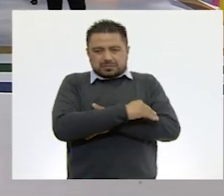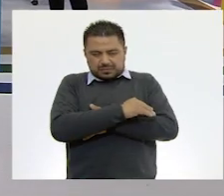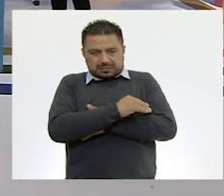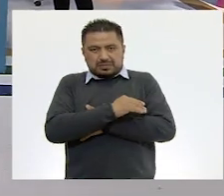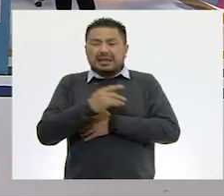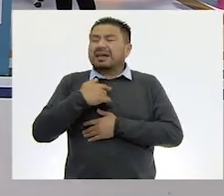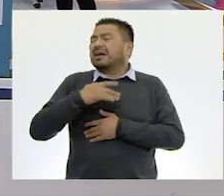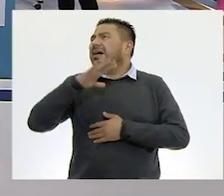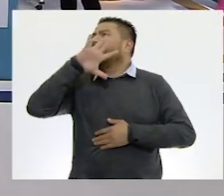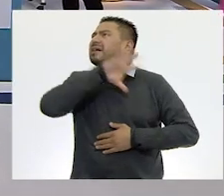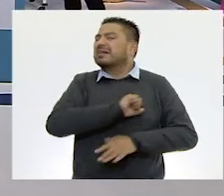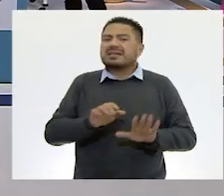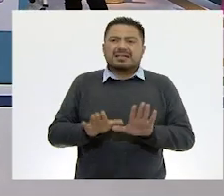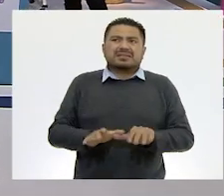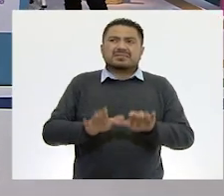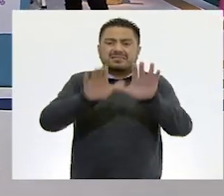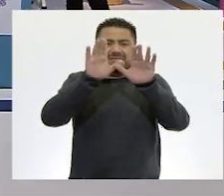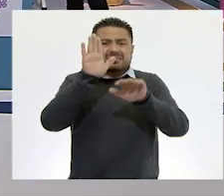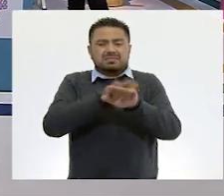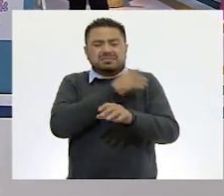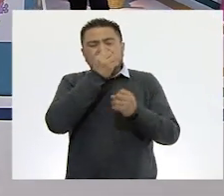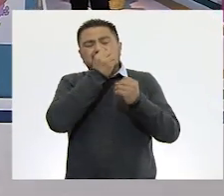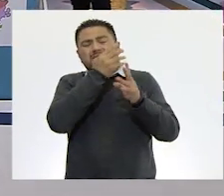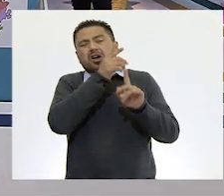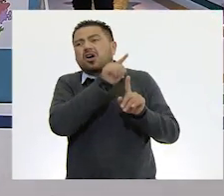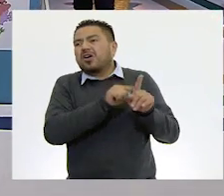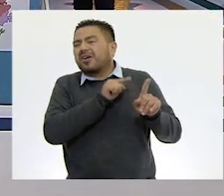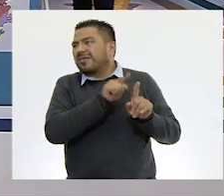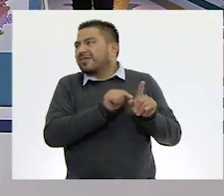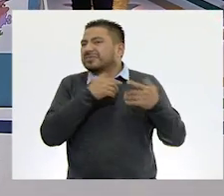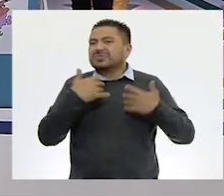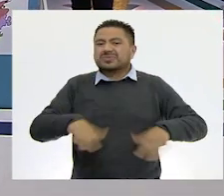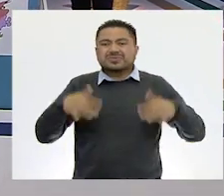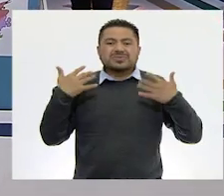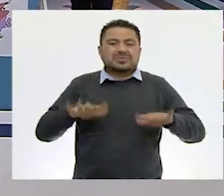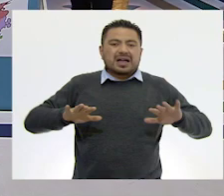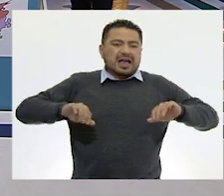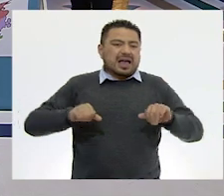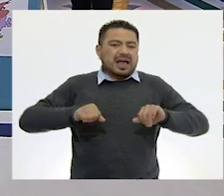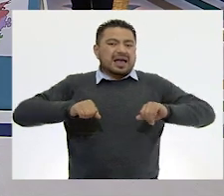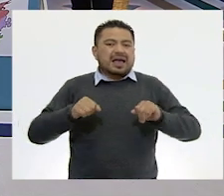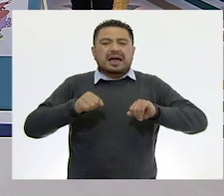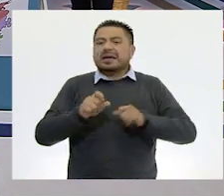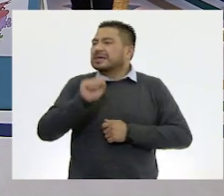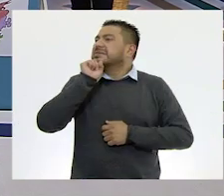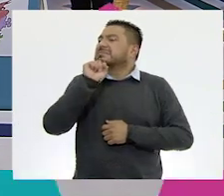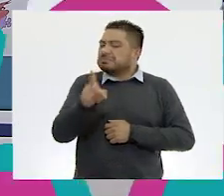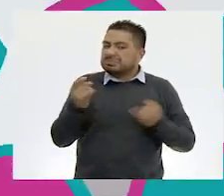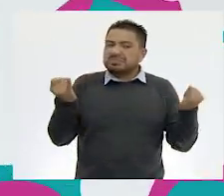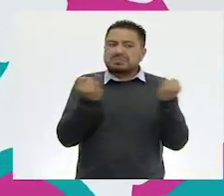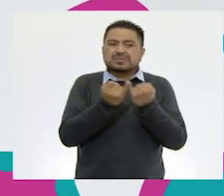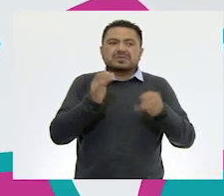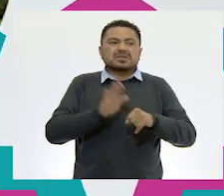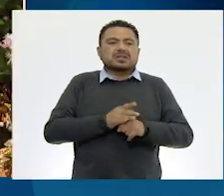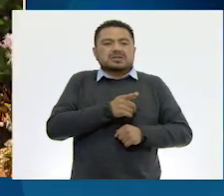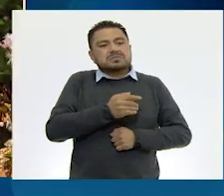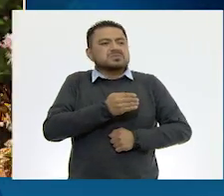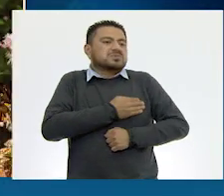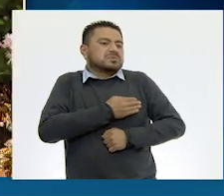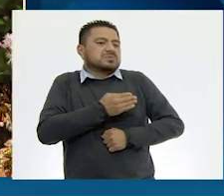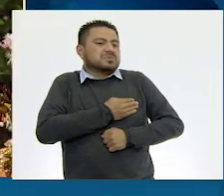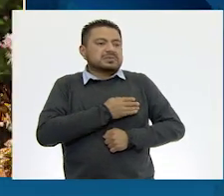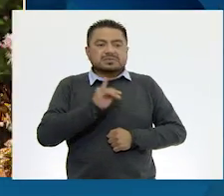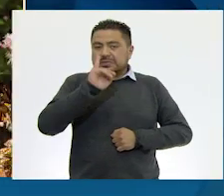mariposas por sus maravillosos colores en sus alas y también porque son inofensivas.